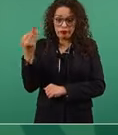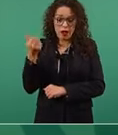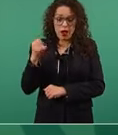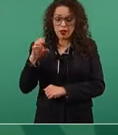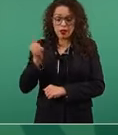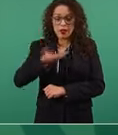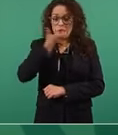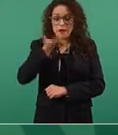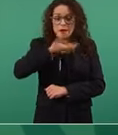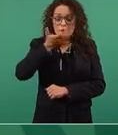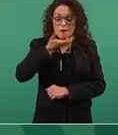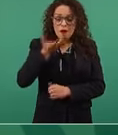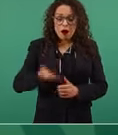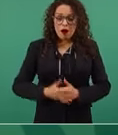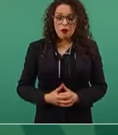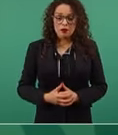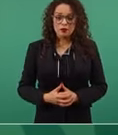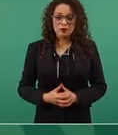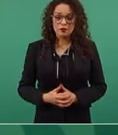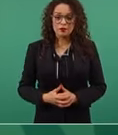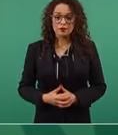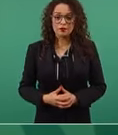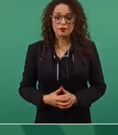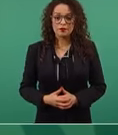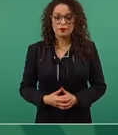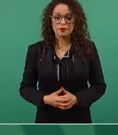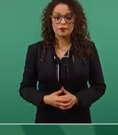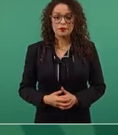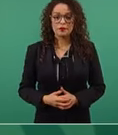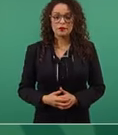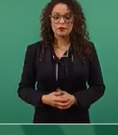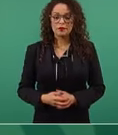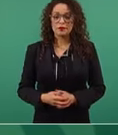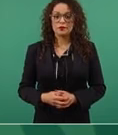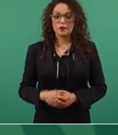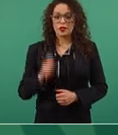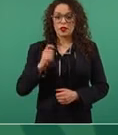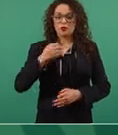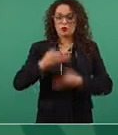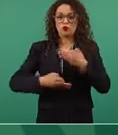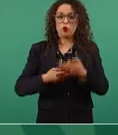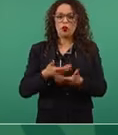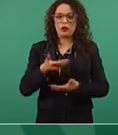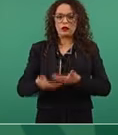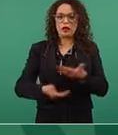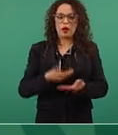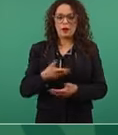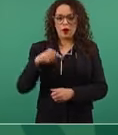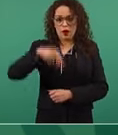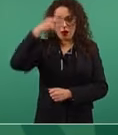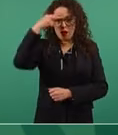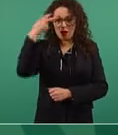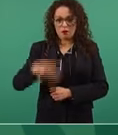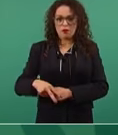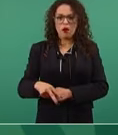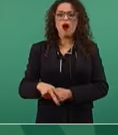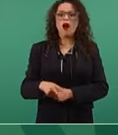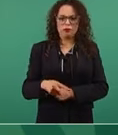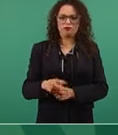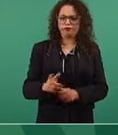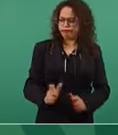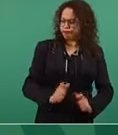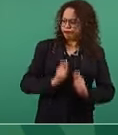El que se privatizaran los bienes, nunca jamás